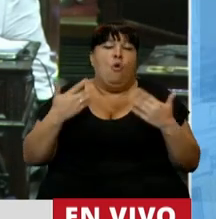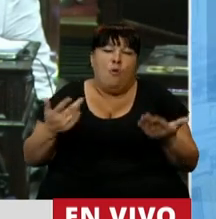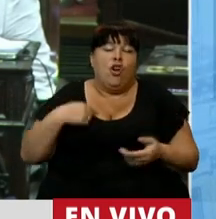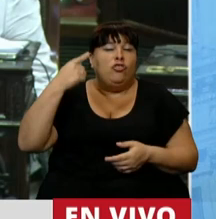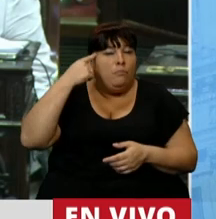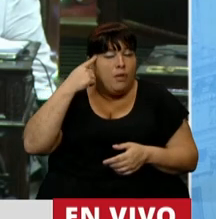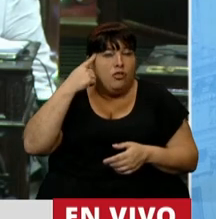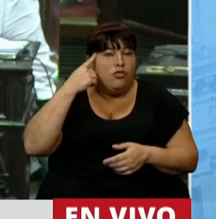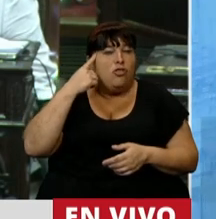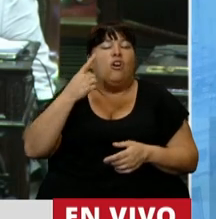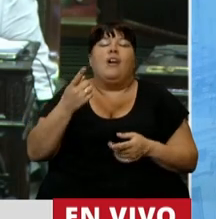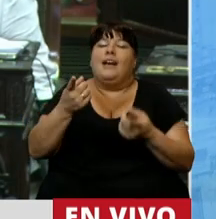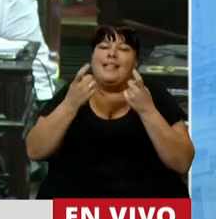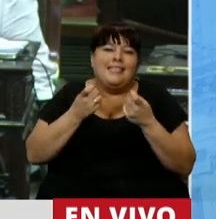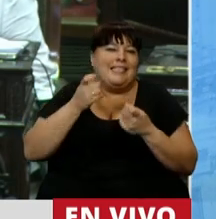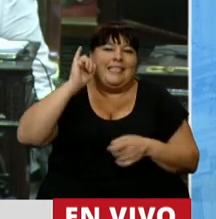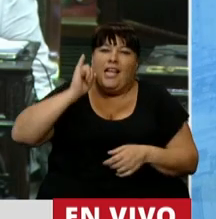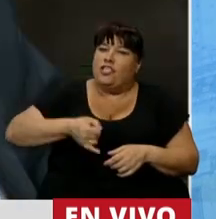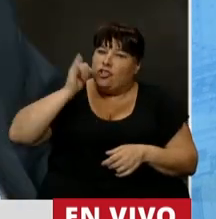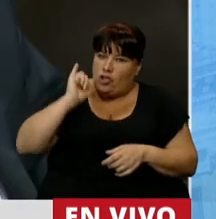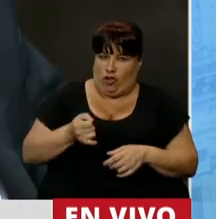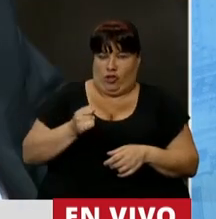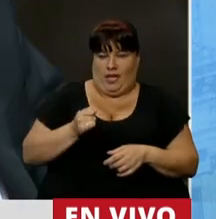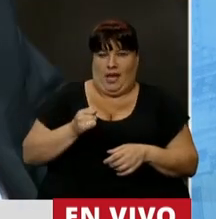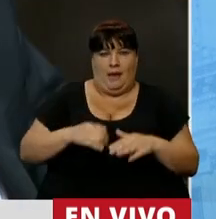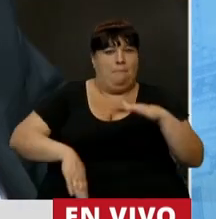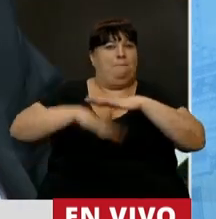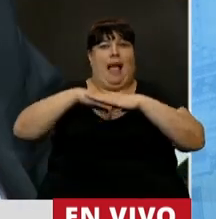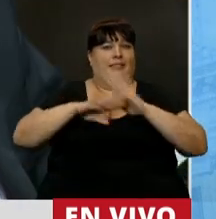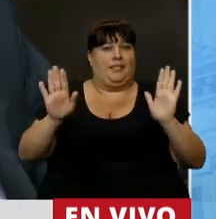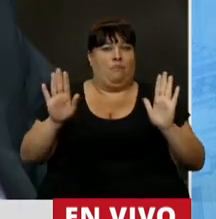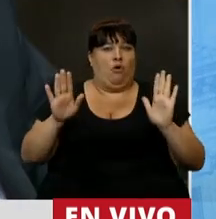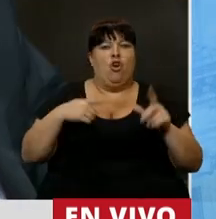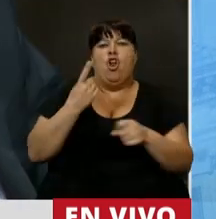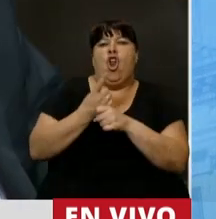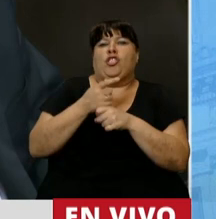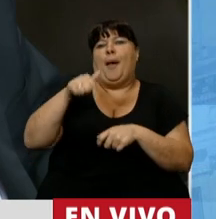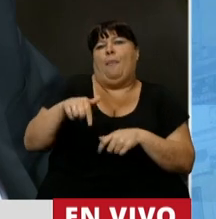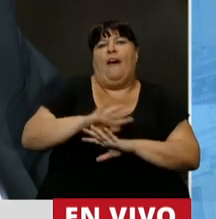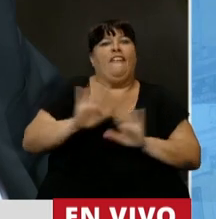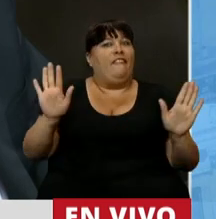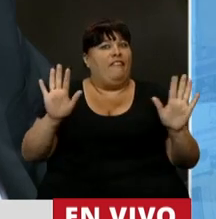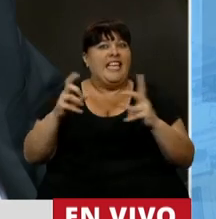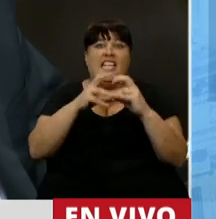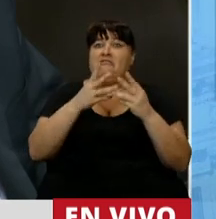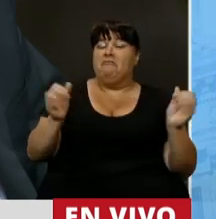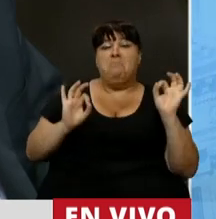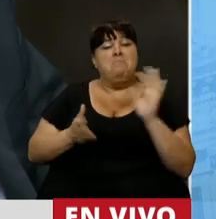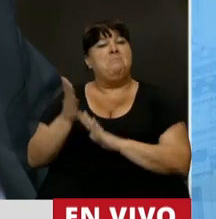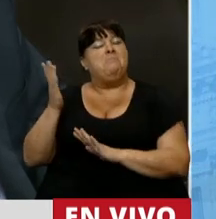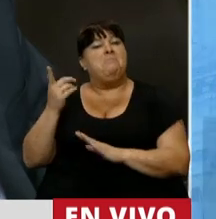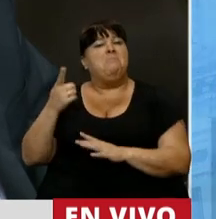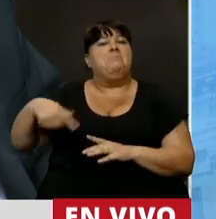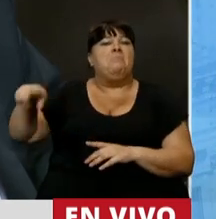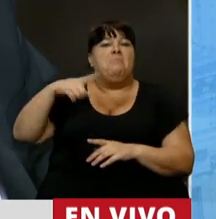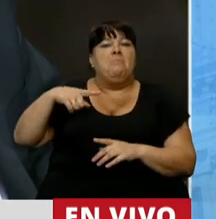decimos, se necesita sí o sí tener un tope. Nosotros no podemos hoy salir de la sesión y que